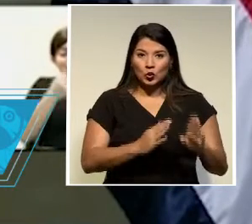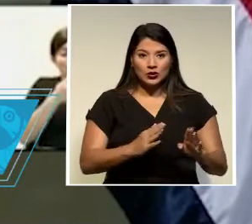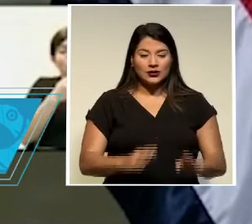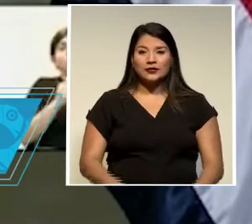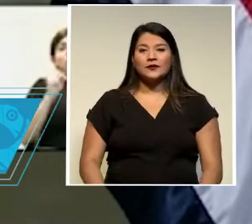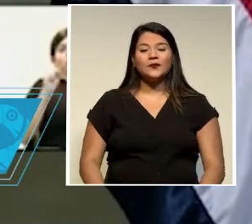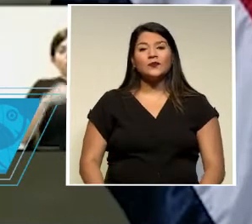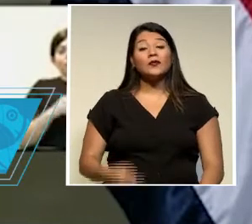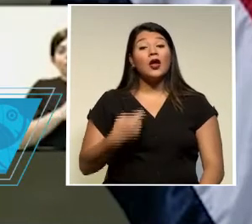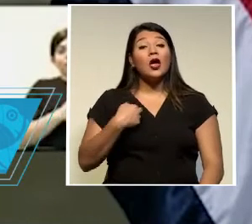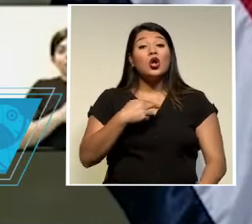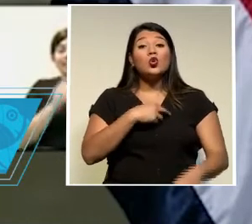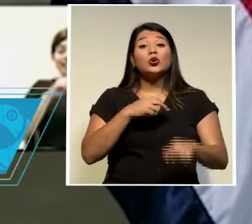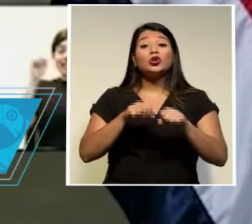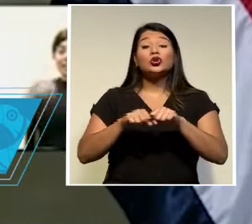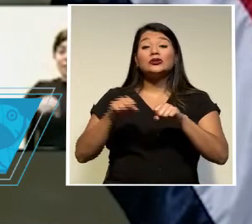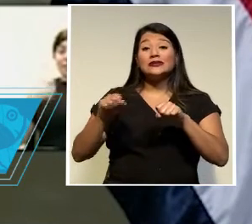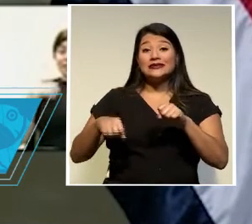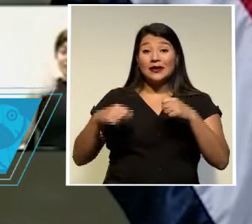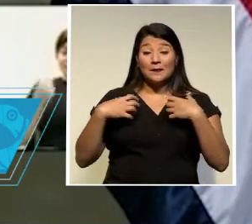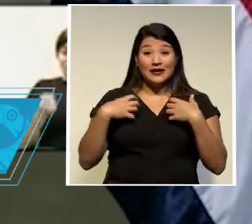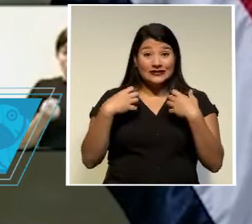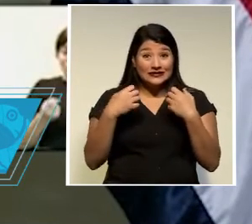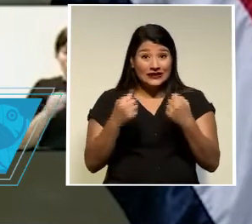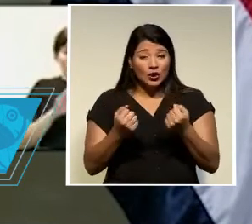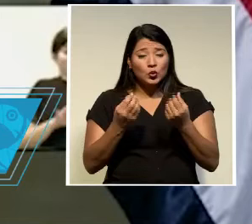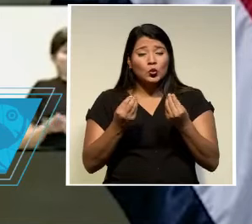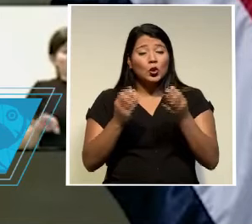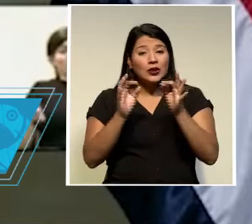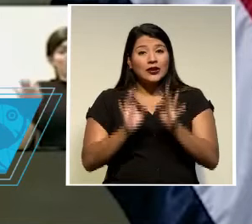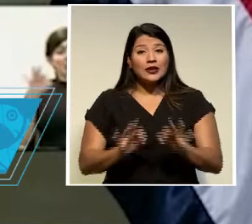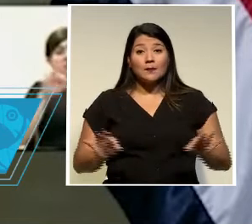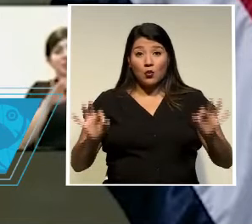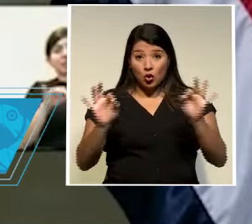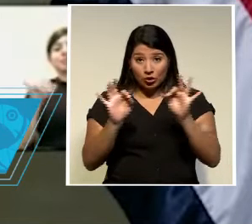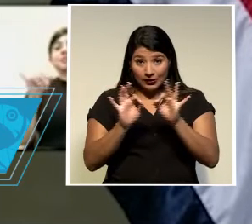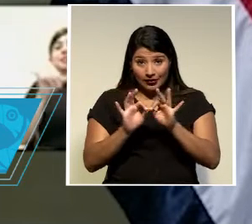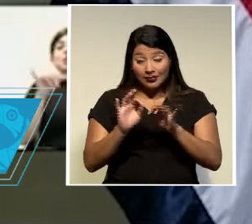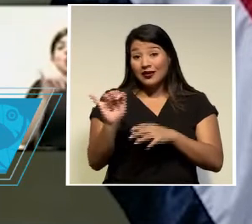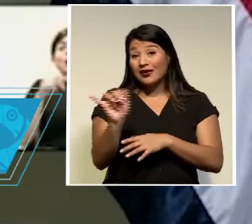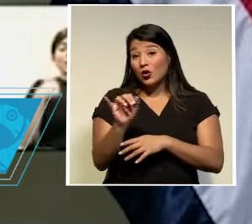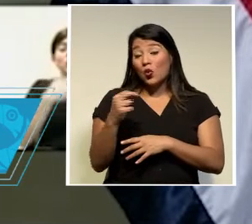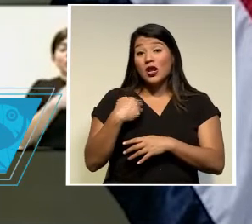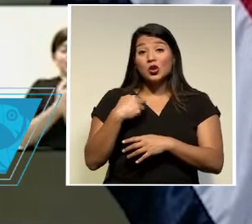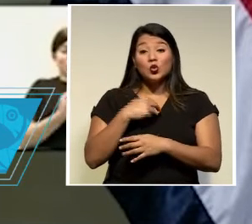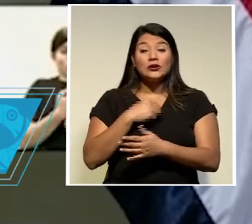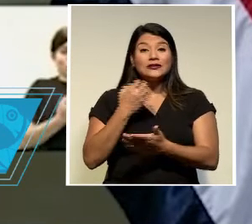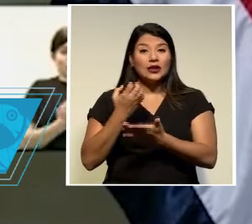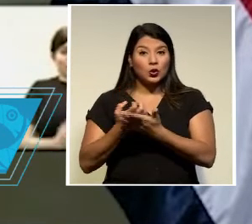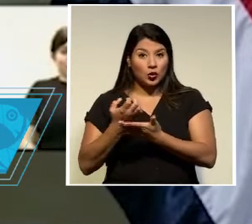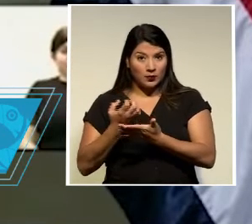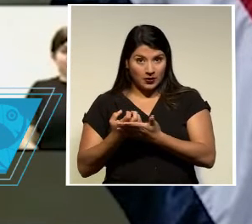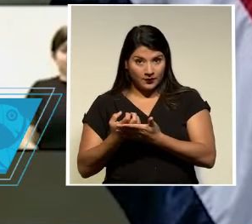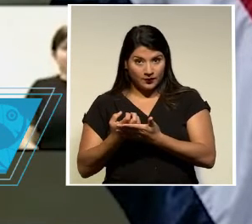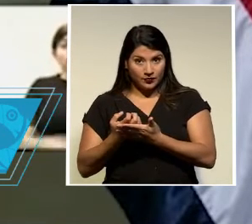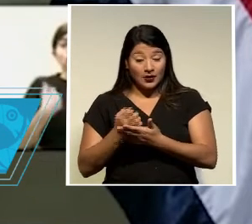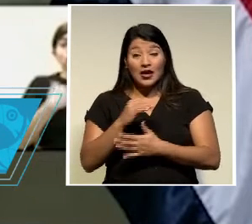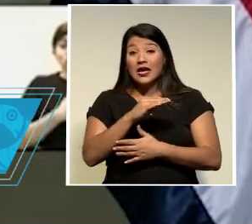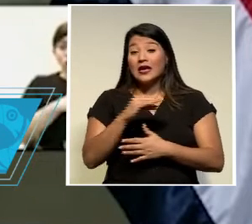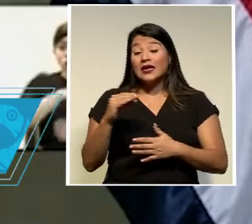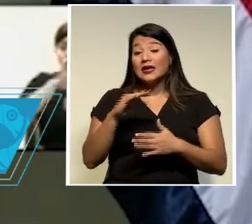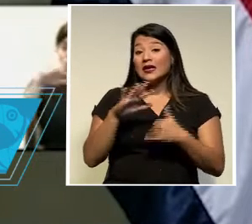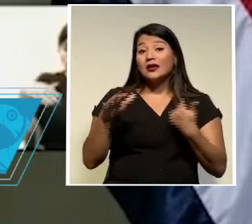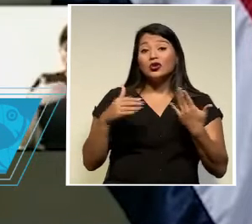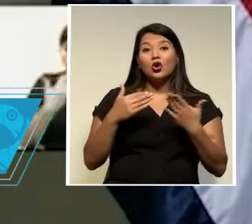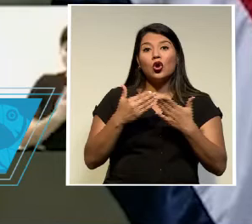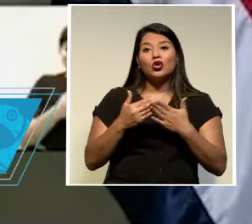nuestro sistema de salud es tan importante como nuestra economía y tenemos que todos